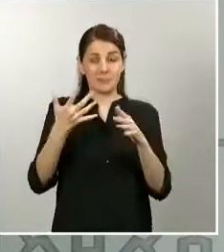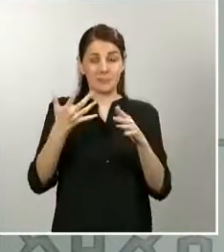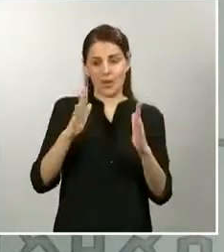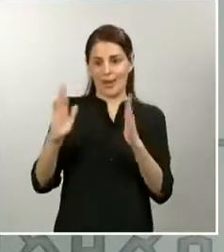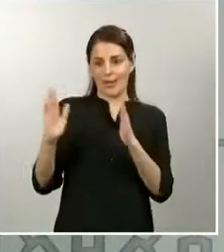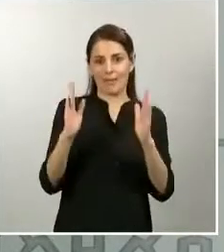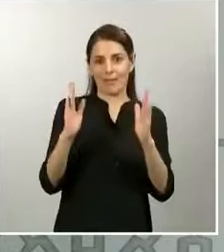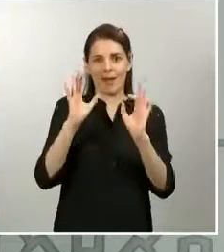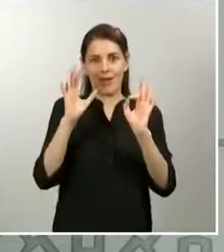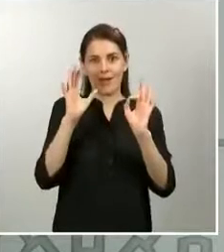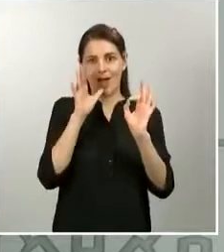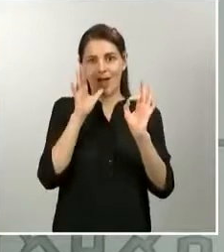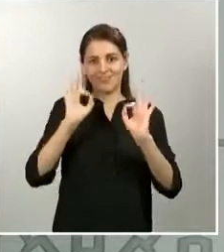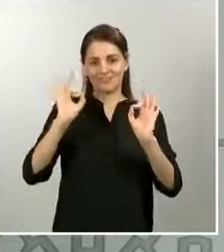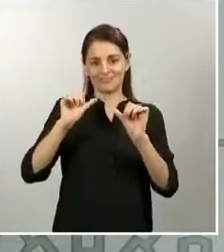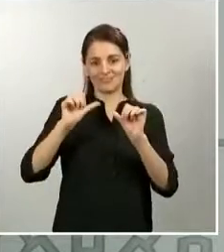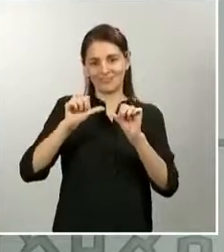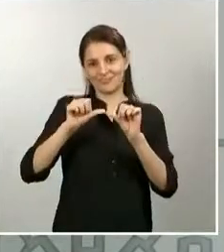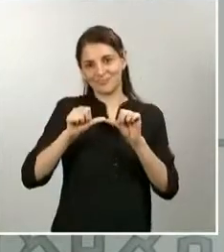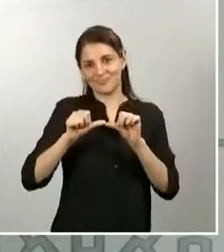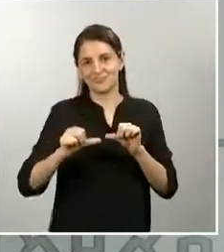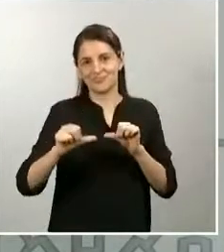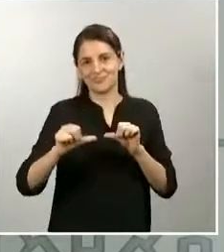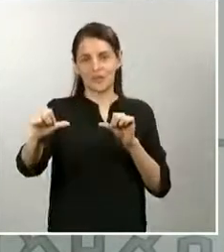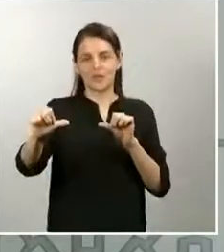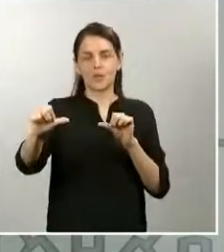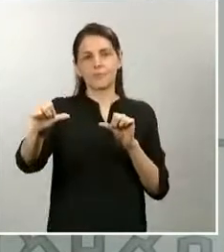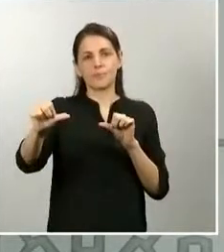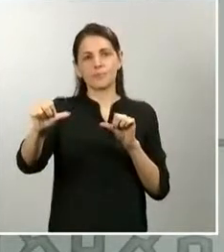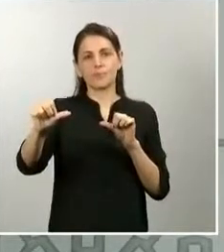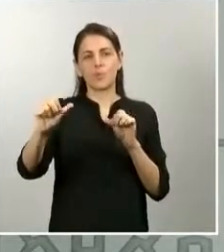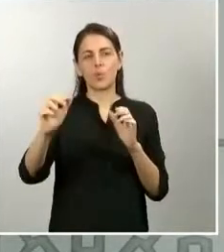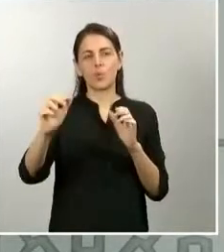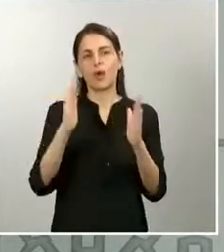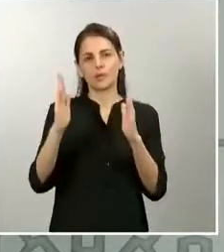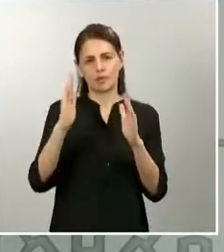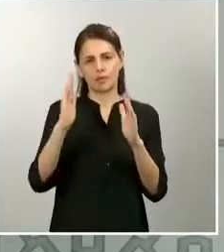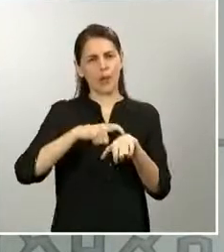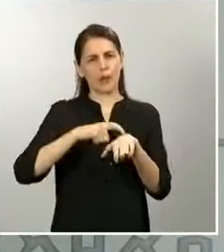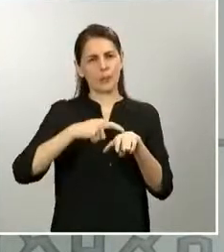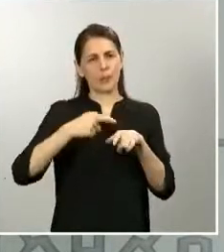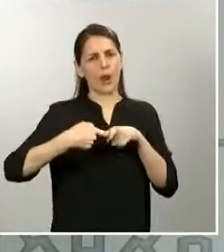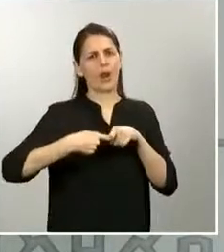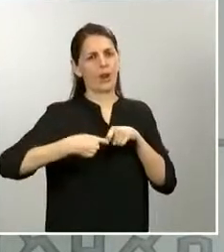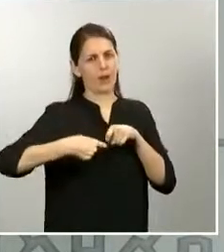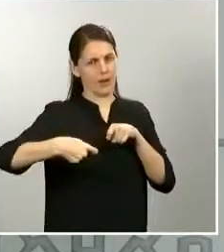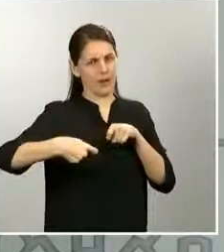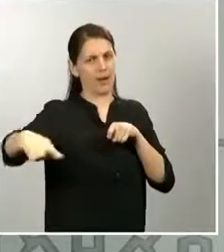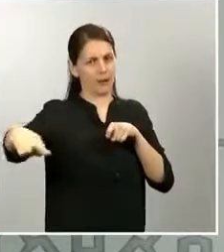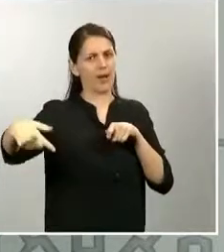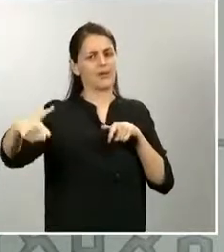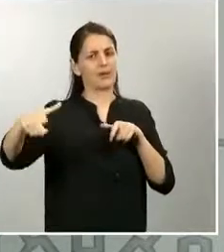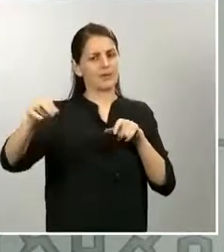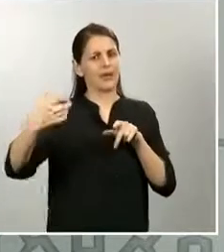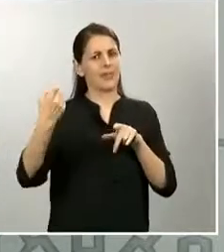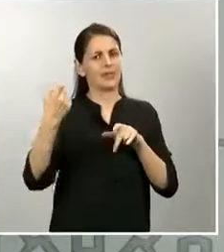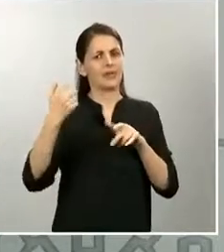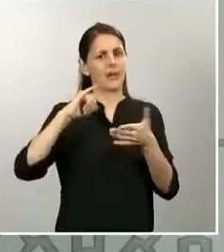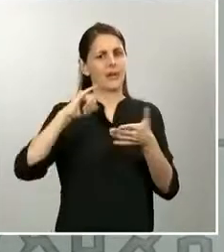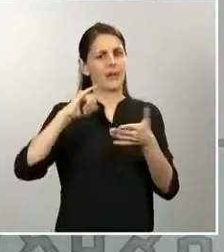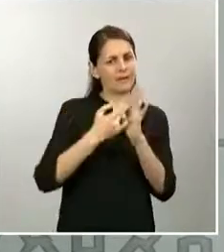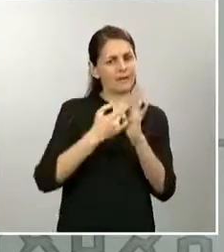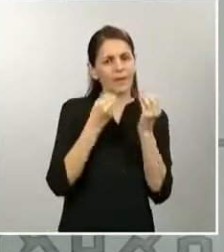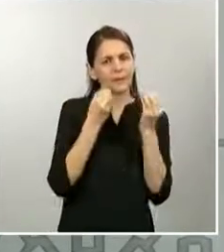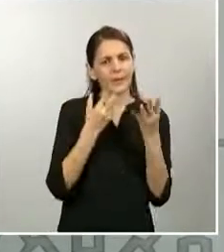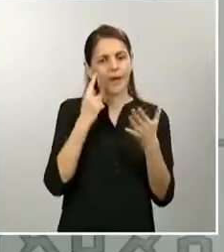ahora, que va a ser una etapa larga y para la cual estamos planificando las estrategias,